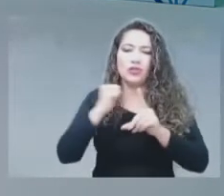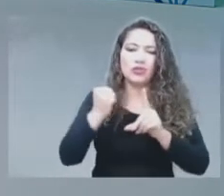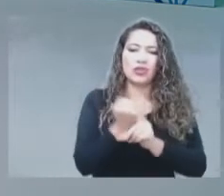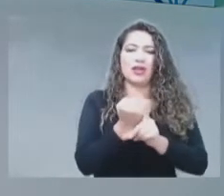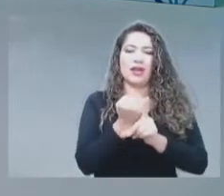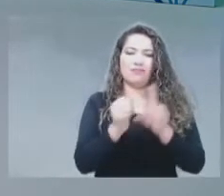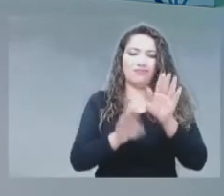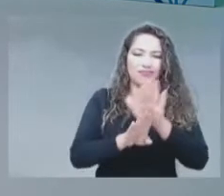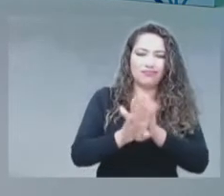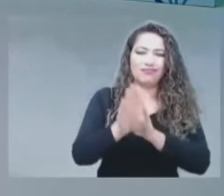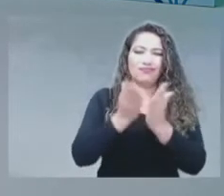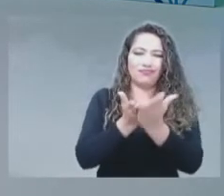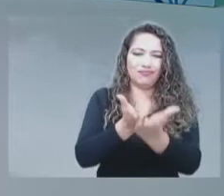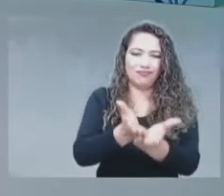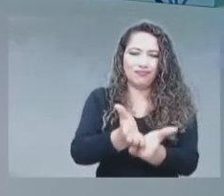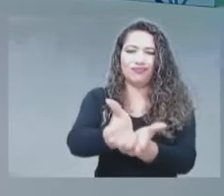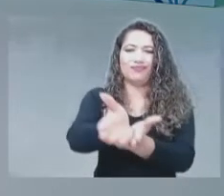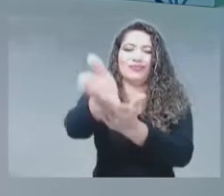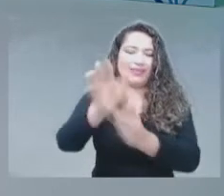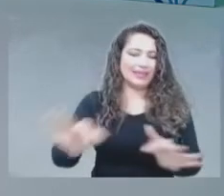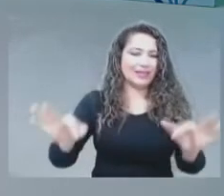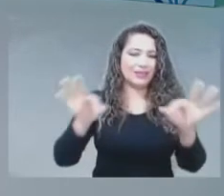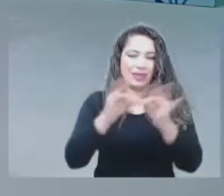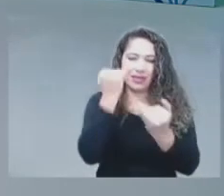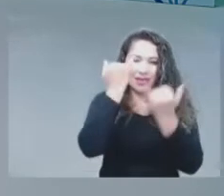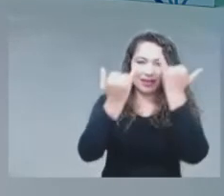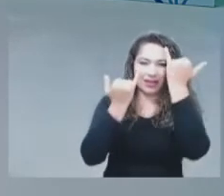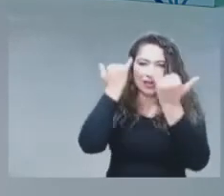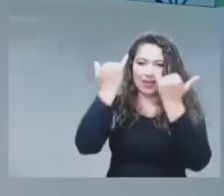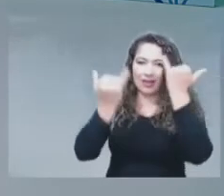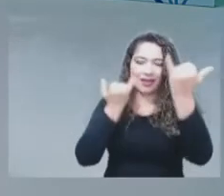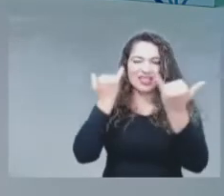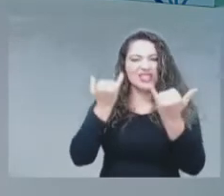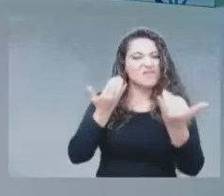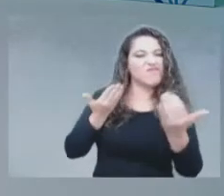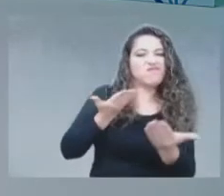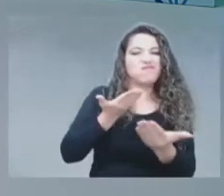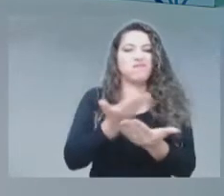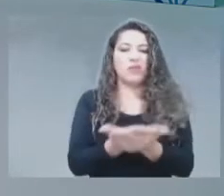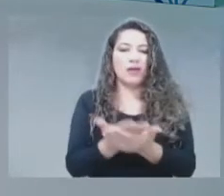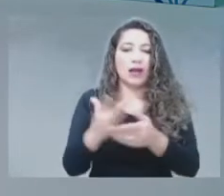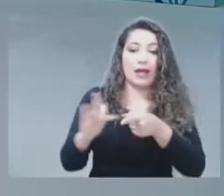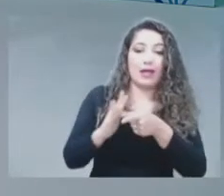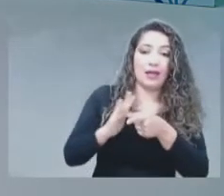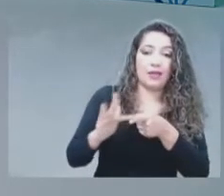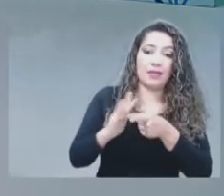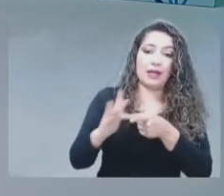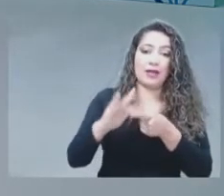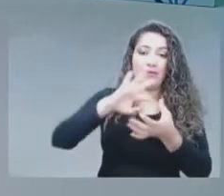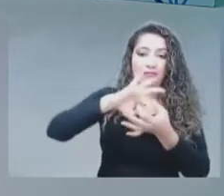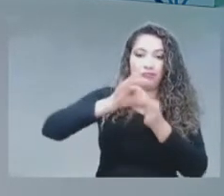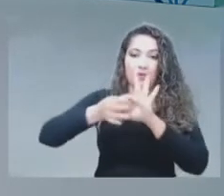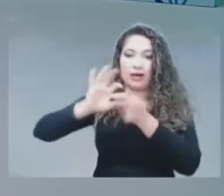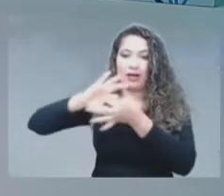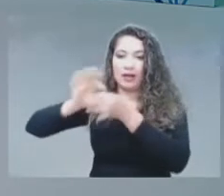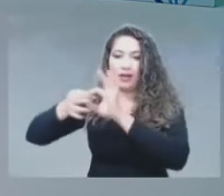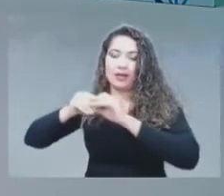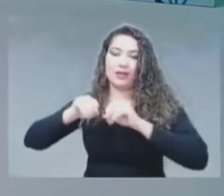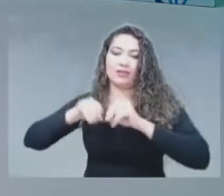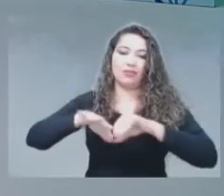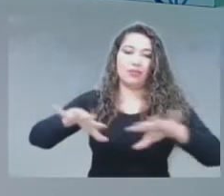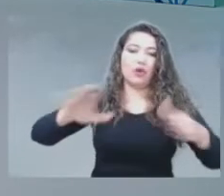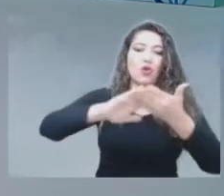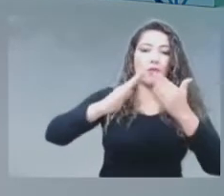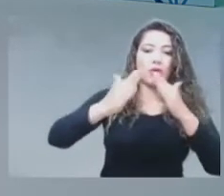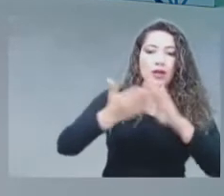en ese orden de ideas, también adelantamos una propuesta para gestión de espectro aplicable en el caso de redes comunitarias y telecomunicaciones